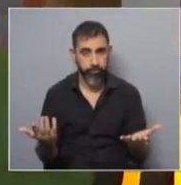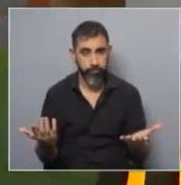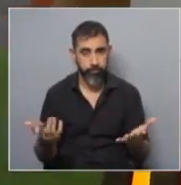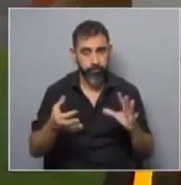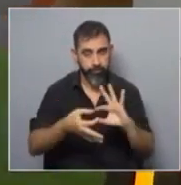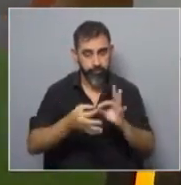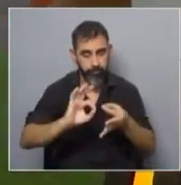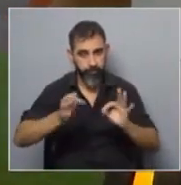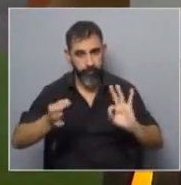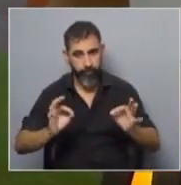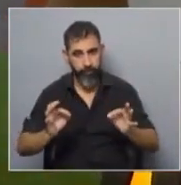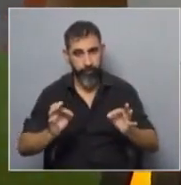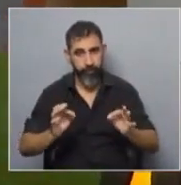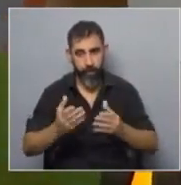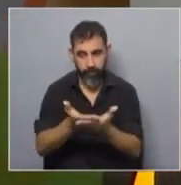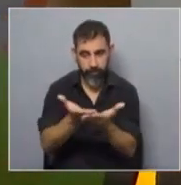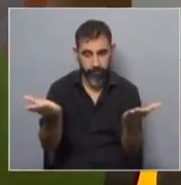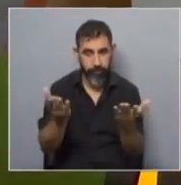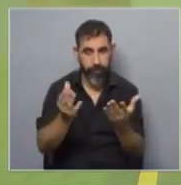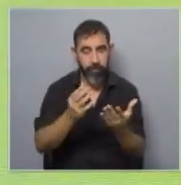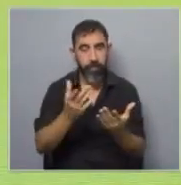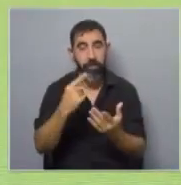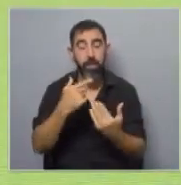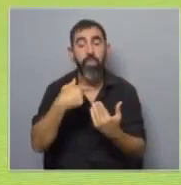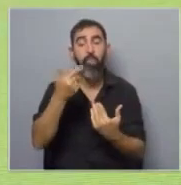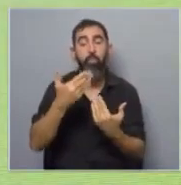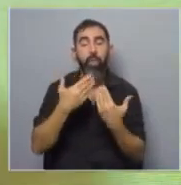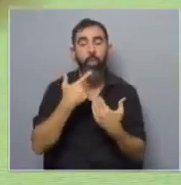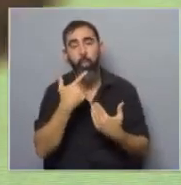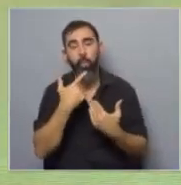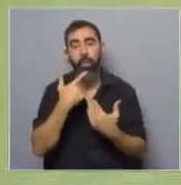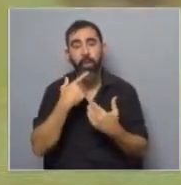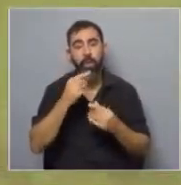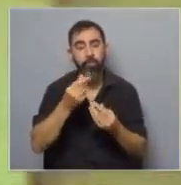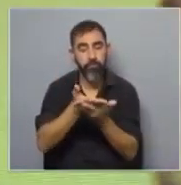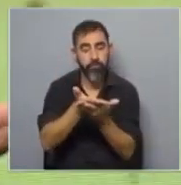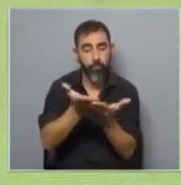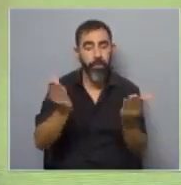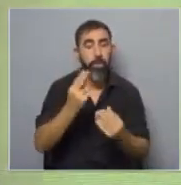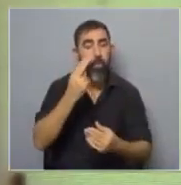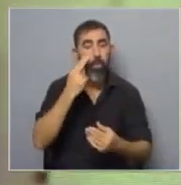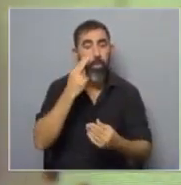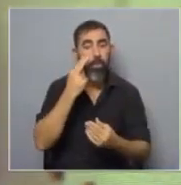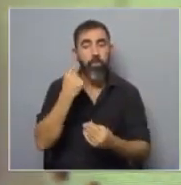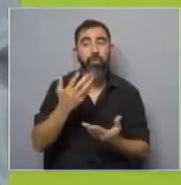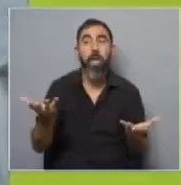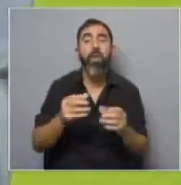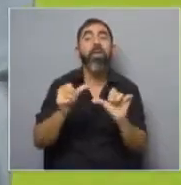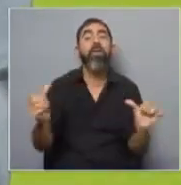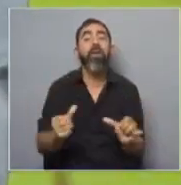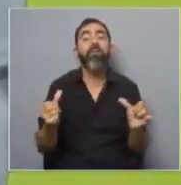Lo vemos. La cuestión es que la foto está ahí. Y siempre la pregunta posterior, después de la descripción del problema es, ¿y ahora? Claro.